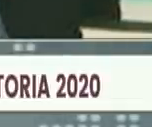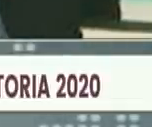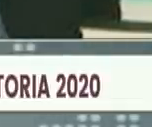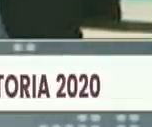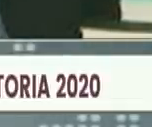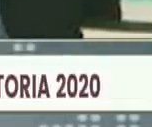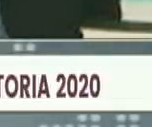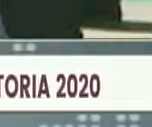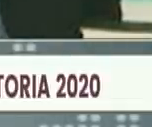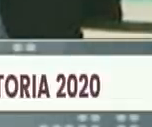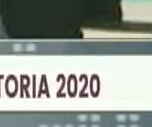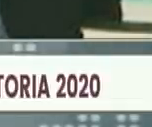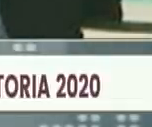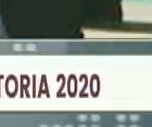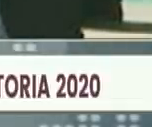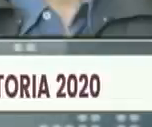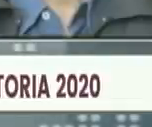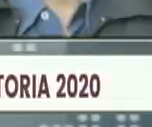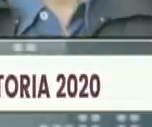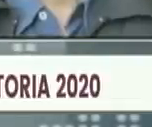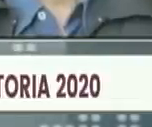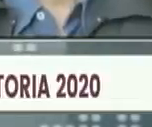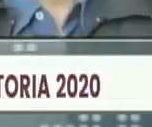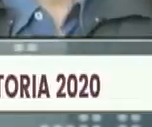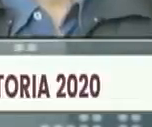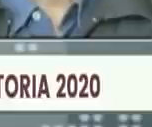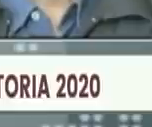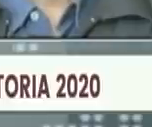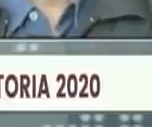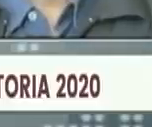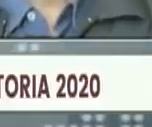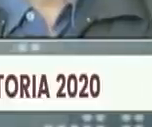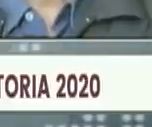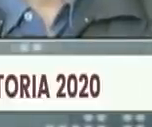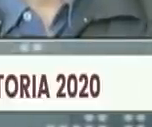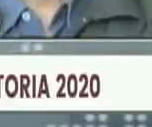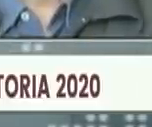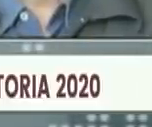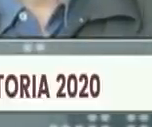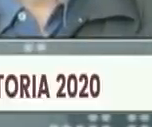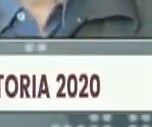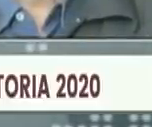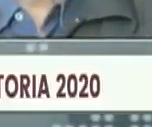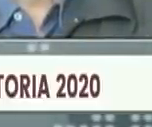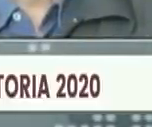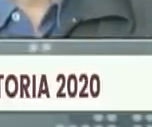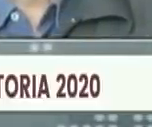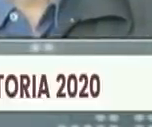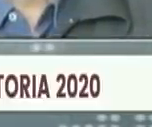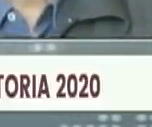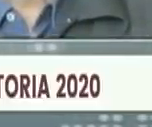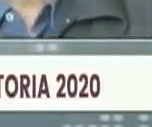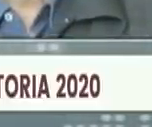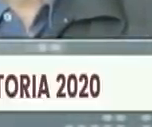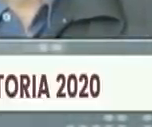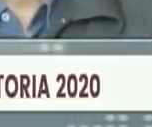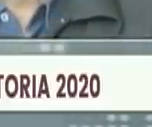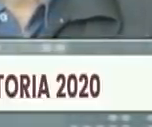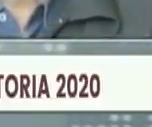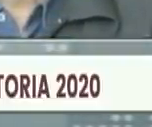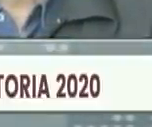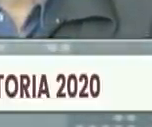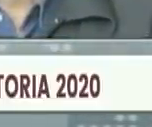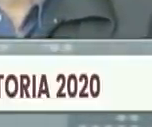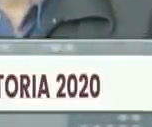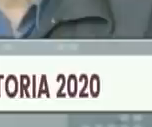obra donde revisa inimaginables hechos de la acción imperial y localiza el específico grupo que lo protagonizó y otro libro